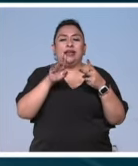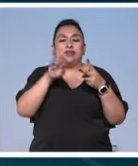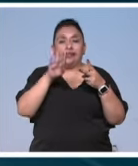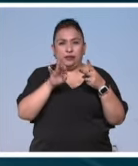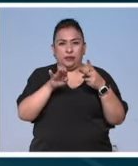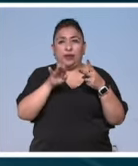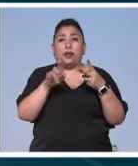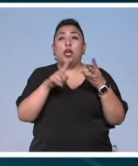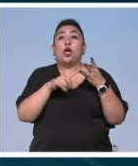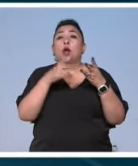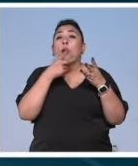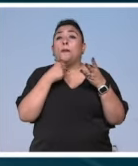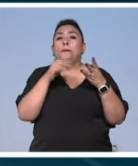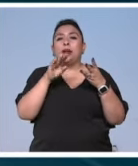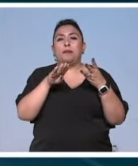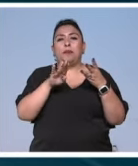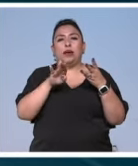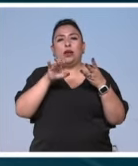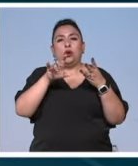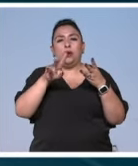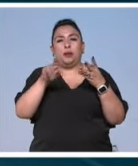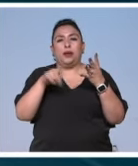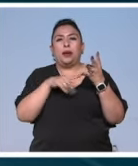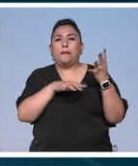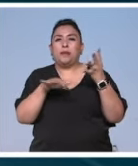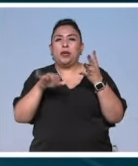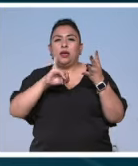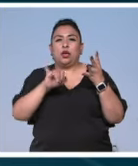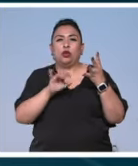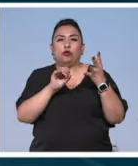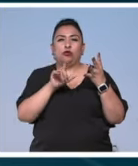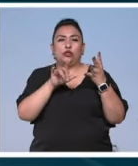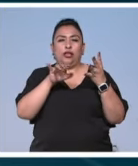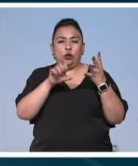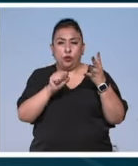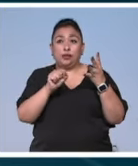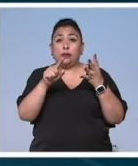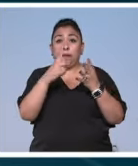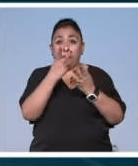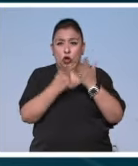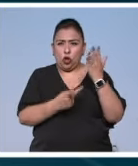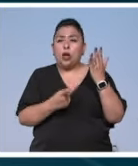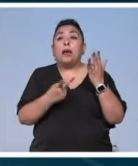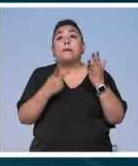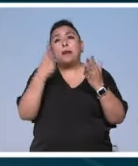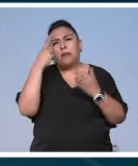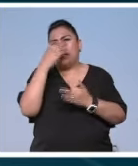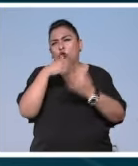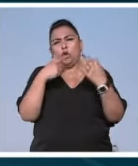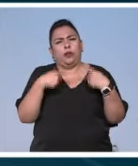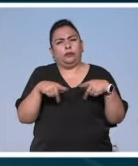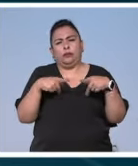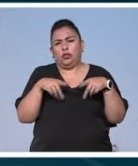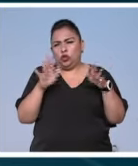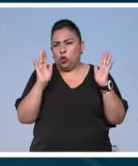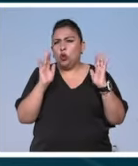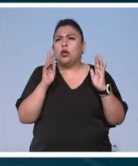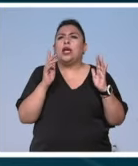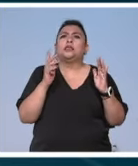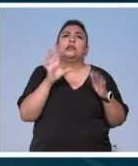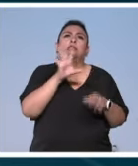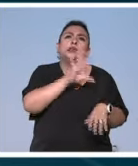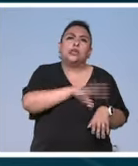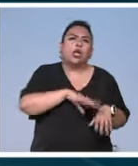Barrera el barítono Manuel Vega y el pianista José Luis Trujillo el programa está hecho para todo el público tanto para los